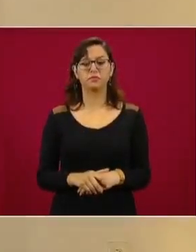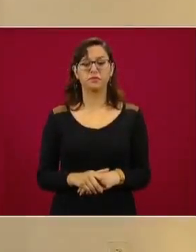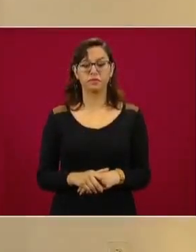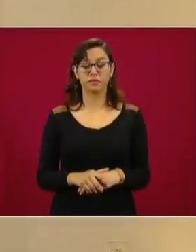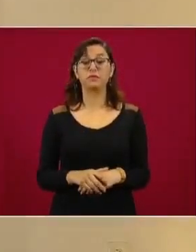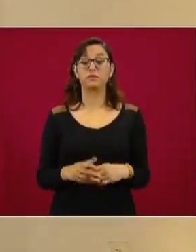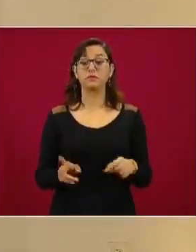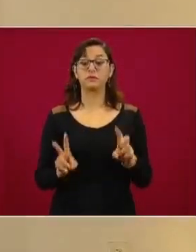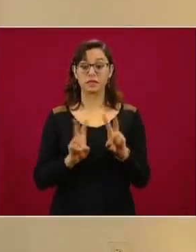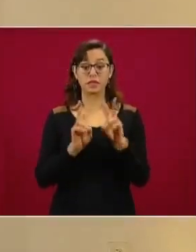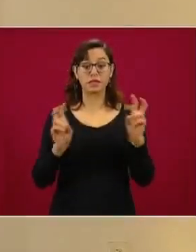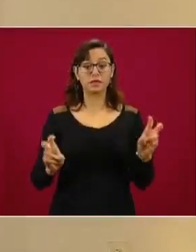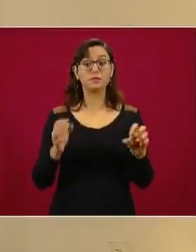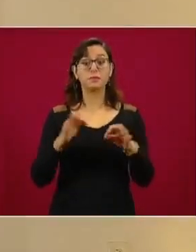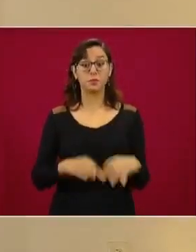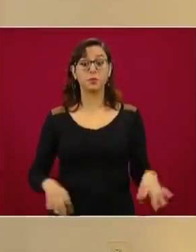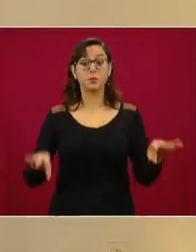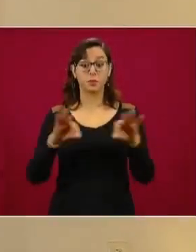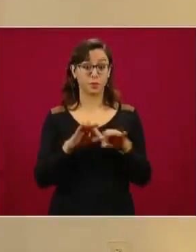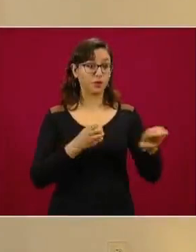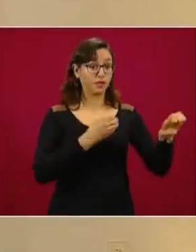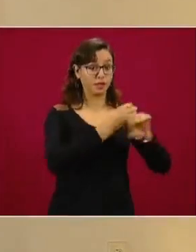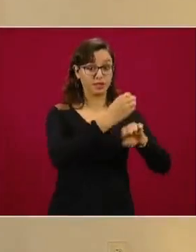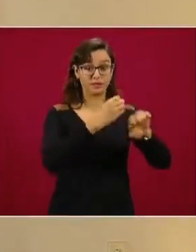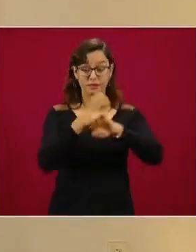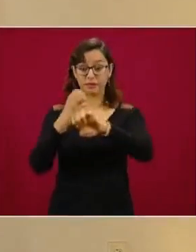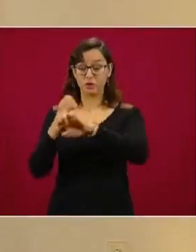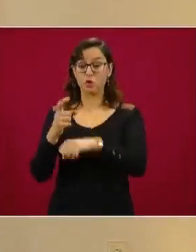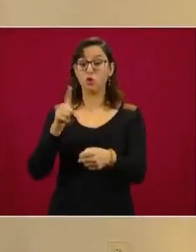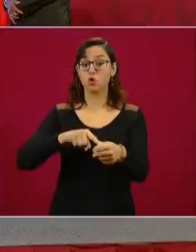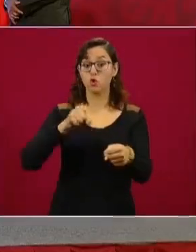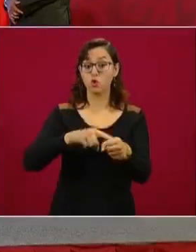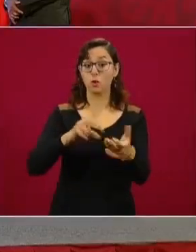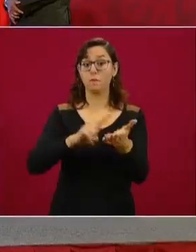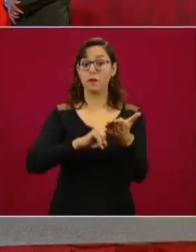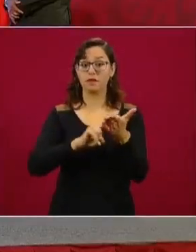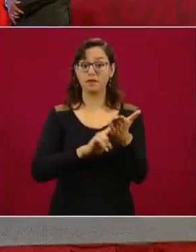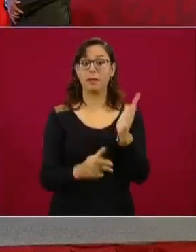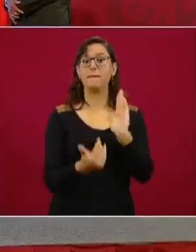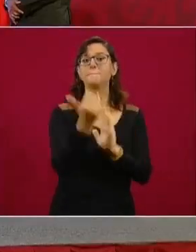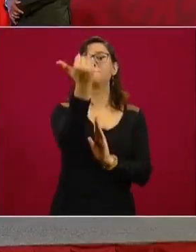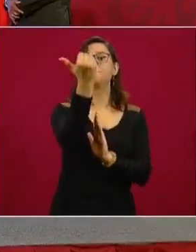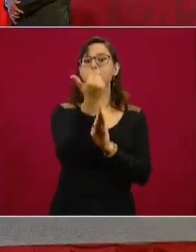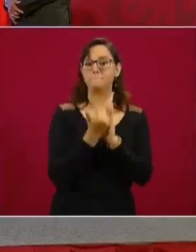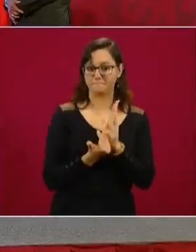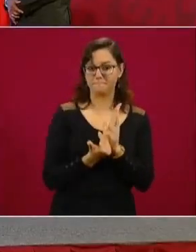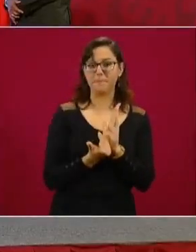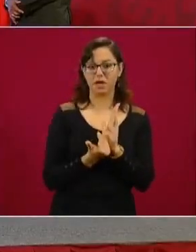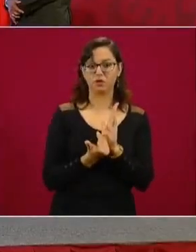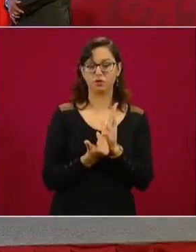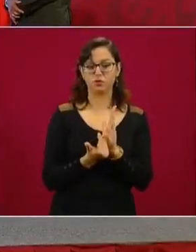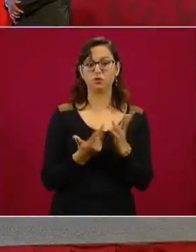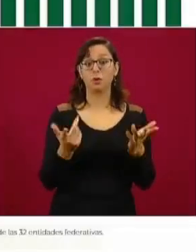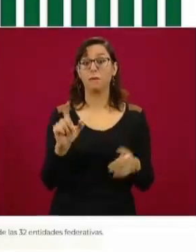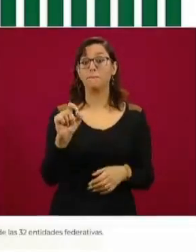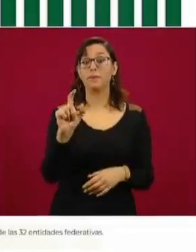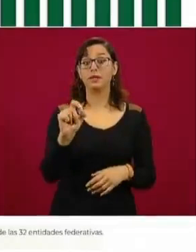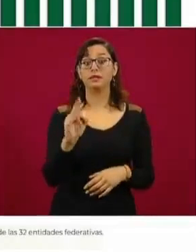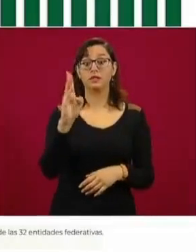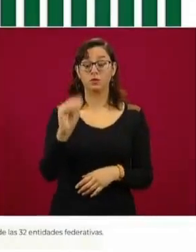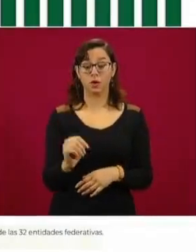importante. En todos estos estados marcados con verde ha disminuido el robo de vehículos en 29